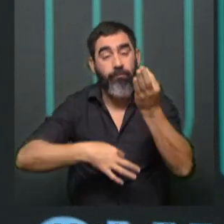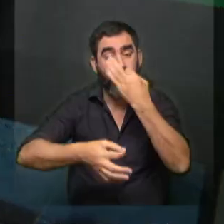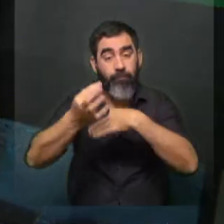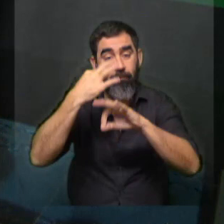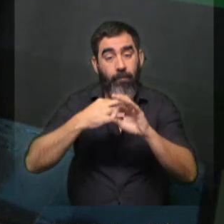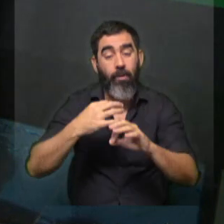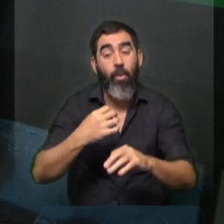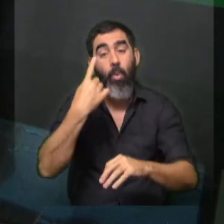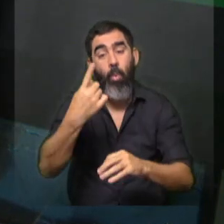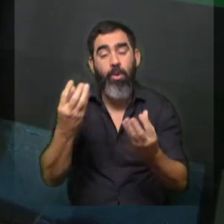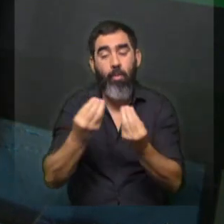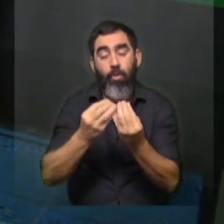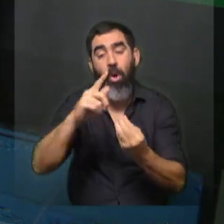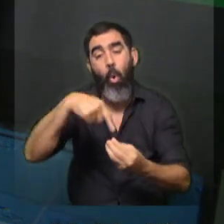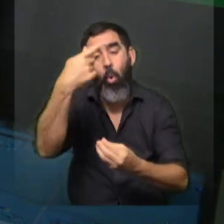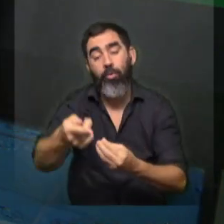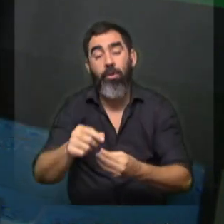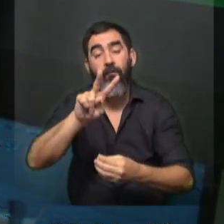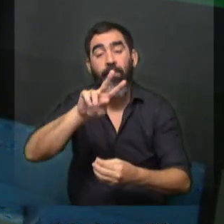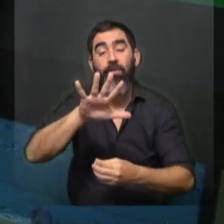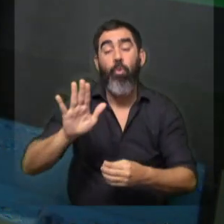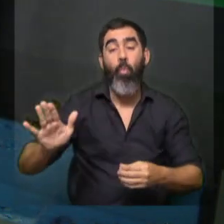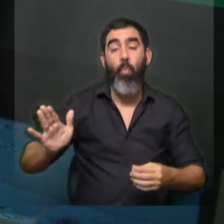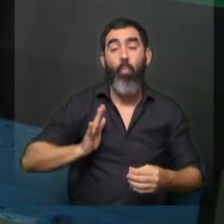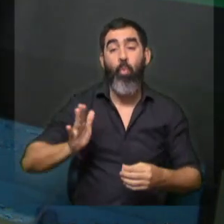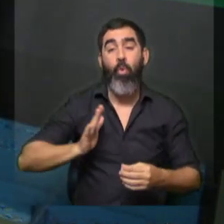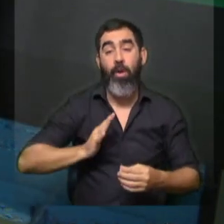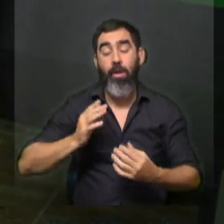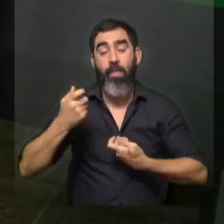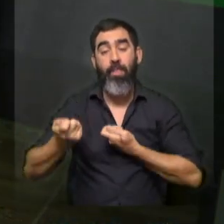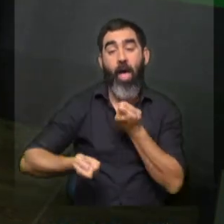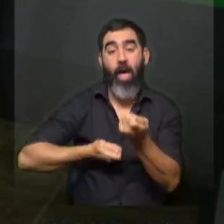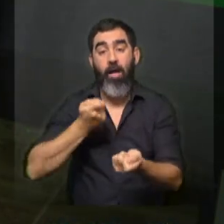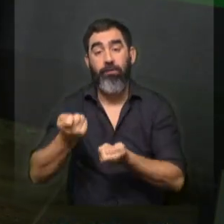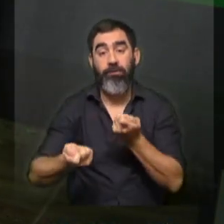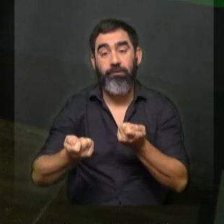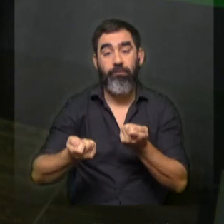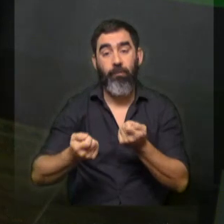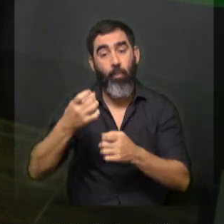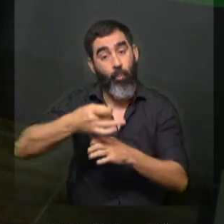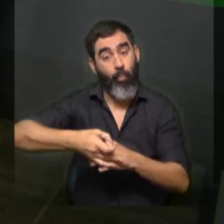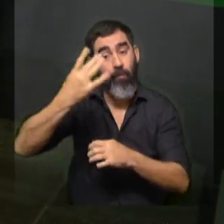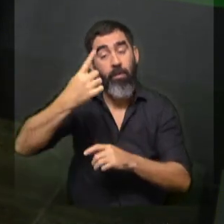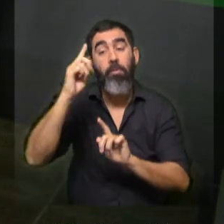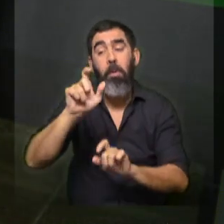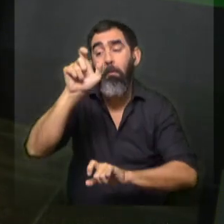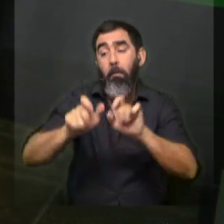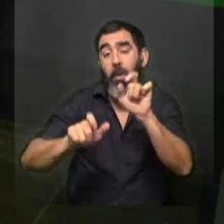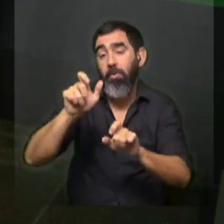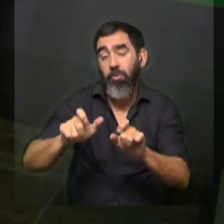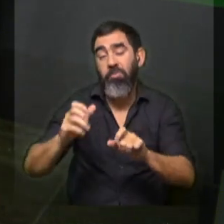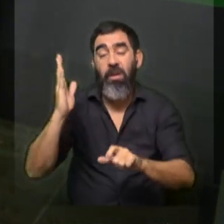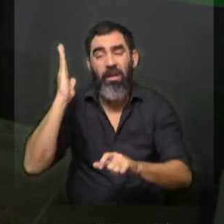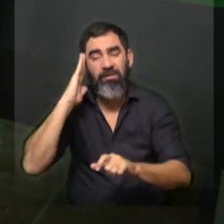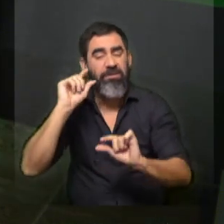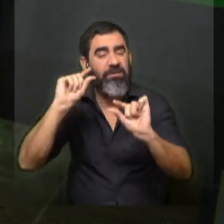Una es muchas otras, y que reúne a 25 mujeres de la danza, no solo bailarinas profesionales, sino gente que tiene formación y